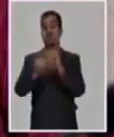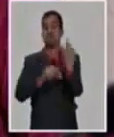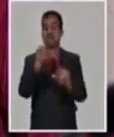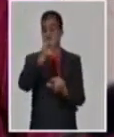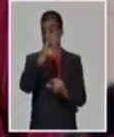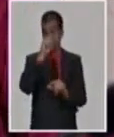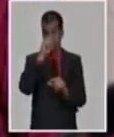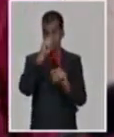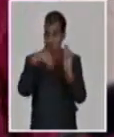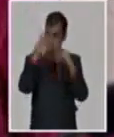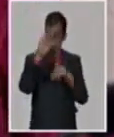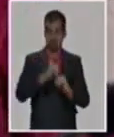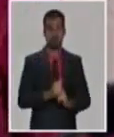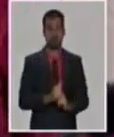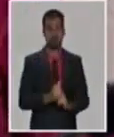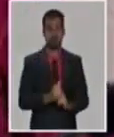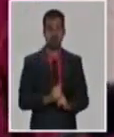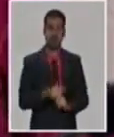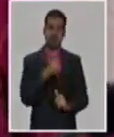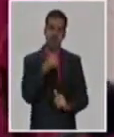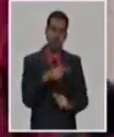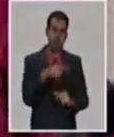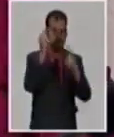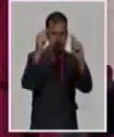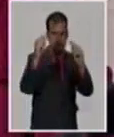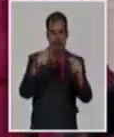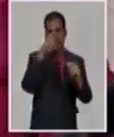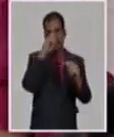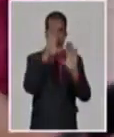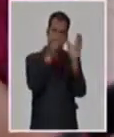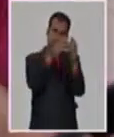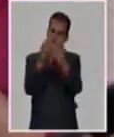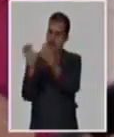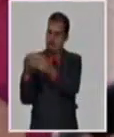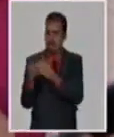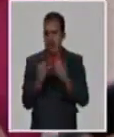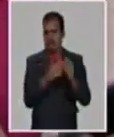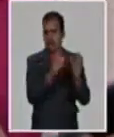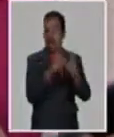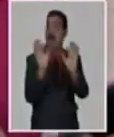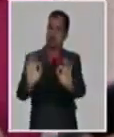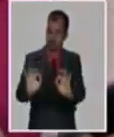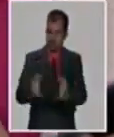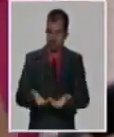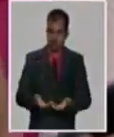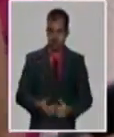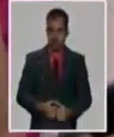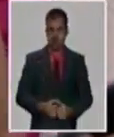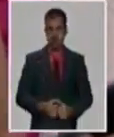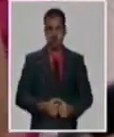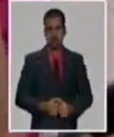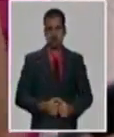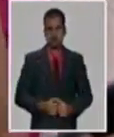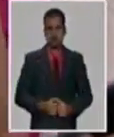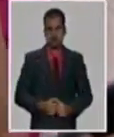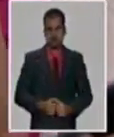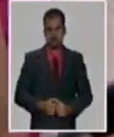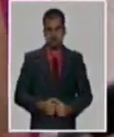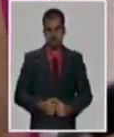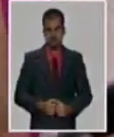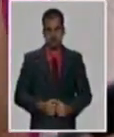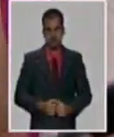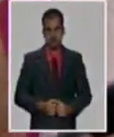de 50 a 59, un millón y tanto. Y vamos a ir degradando. Y quizás quedan, por ejemplo, si vamos a